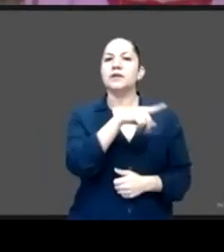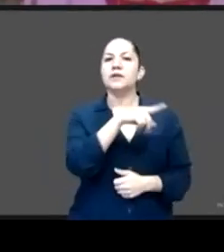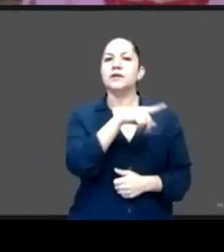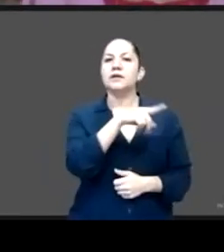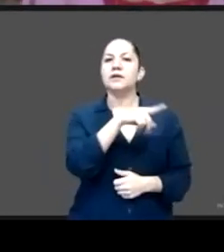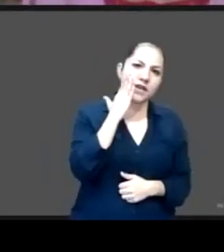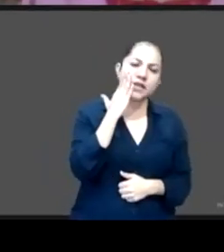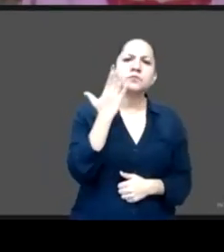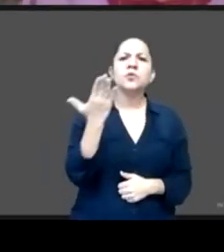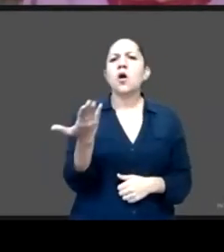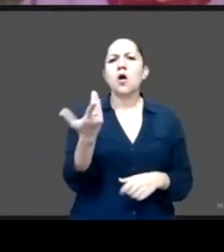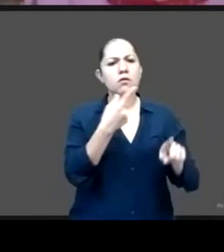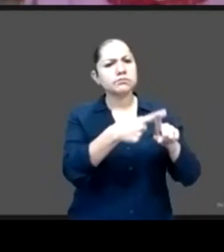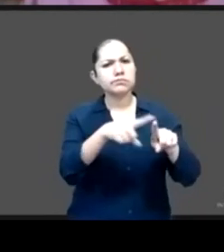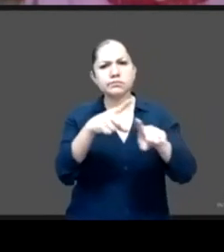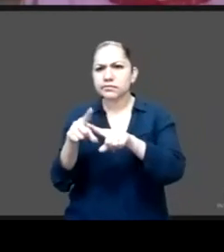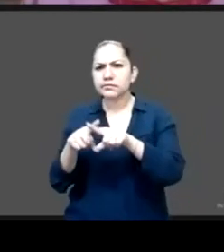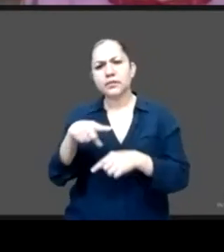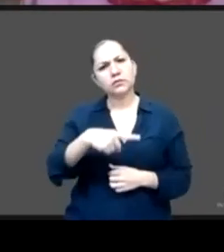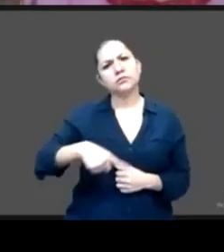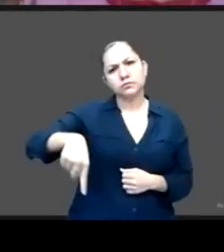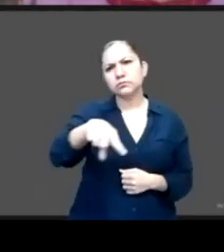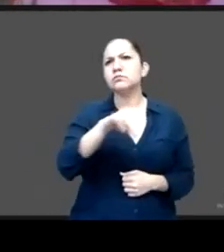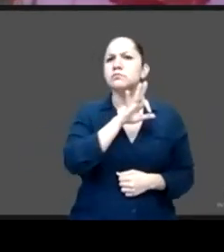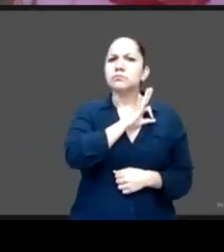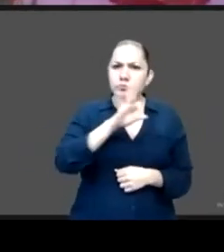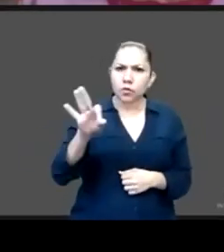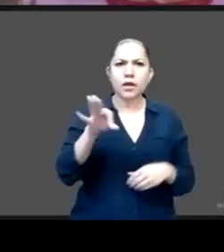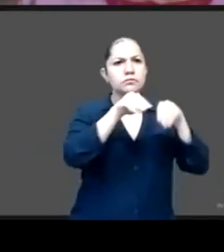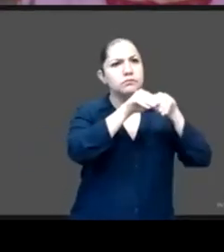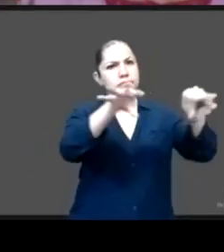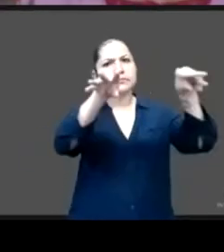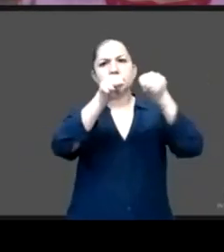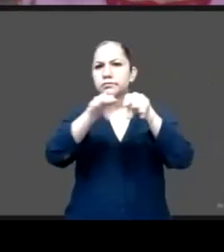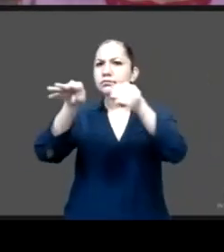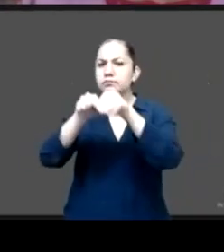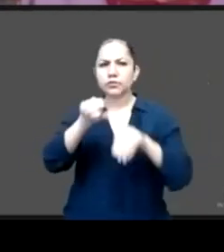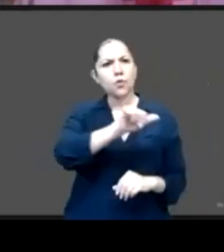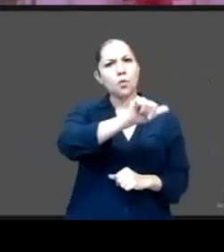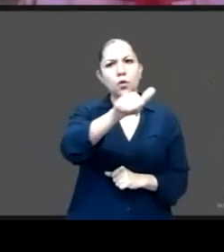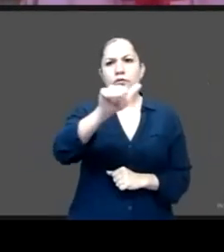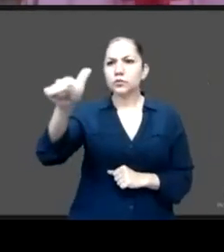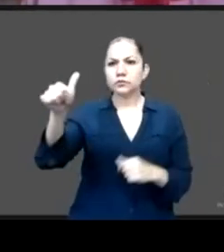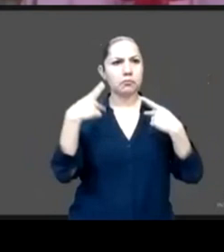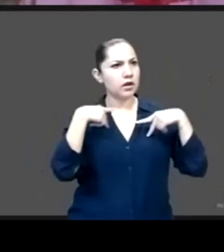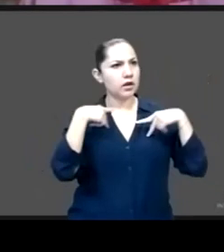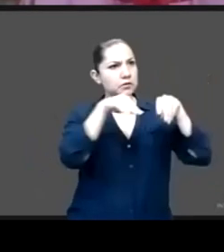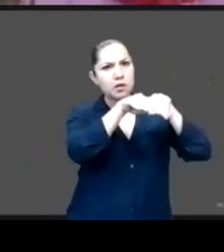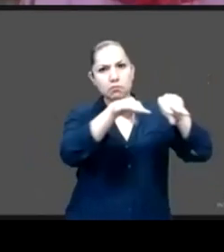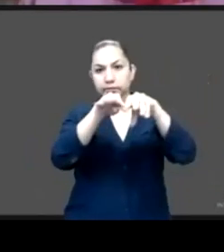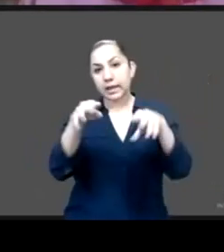sus cuentas para hacer llegar este diálogo a otras y otros que tenemos que ir ampliando esta